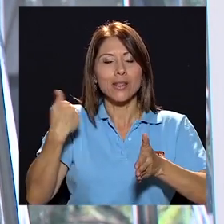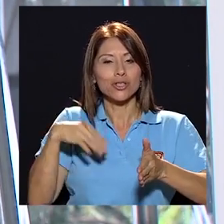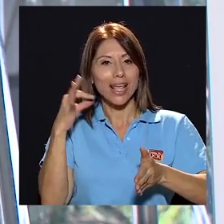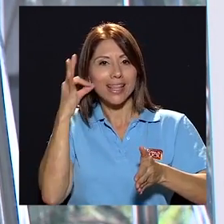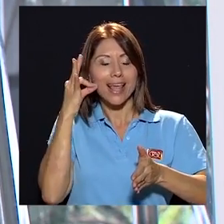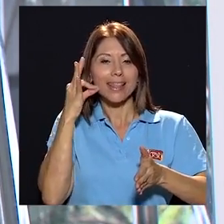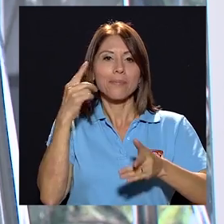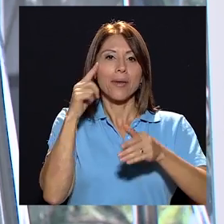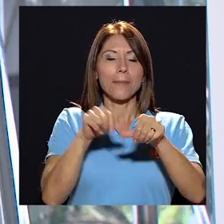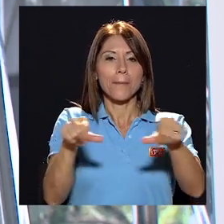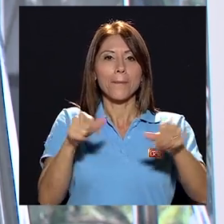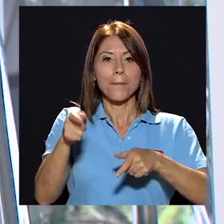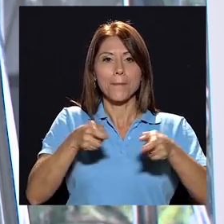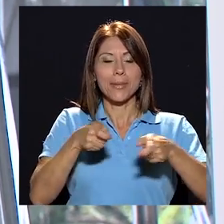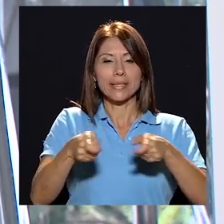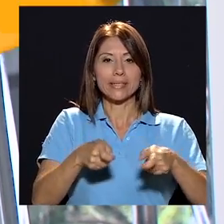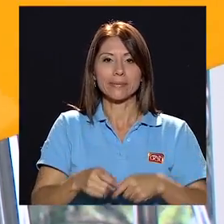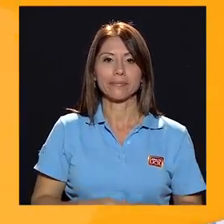sector administrativo.